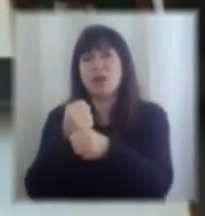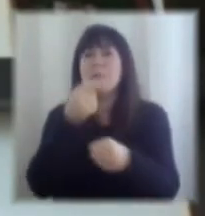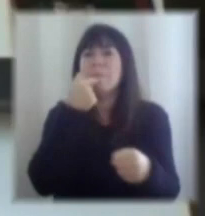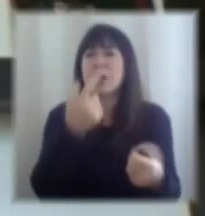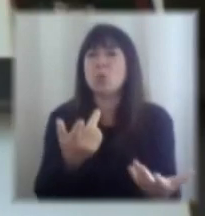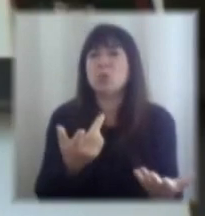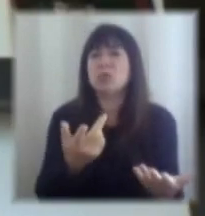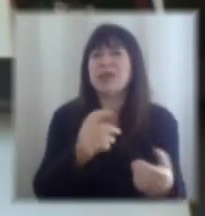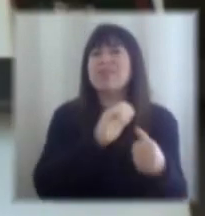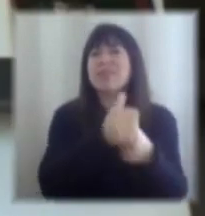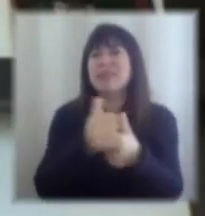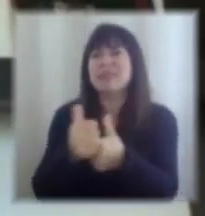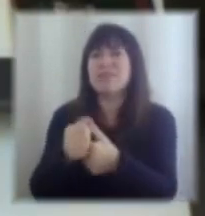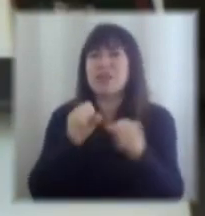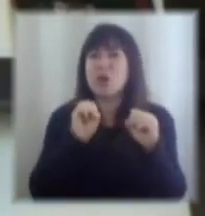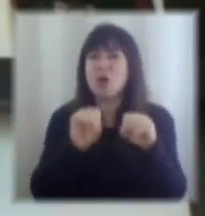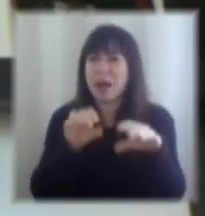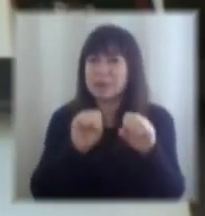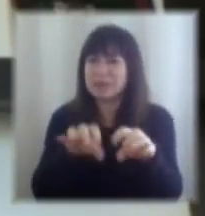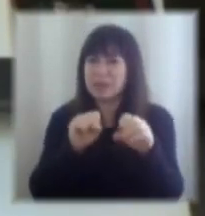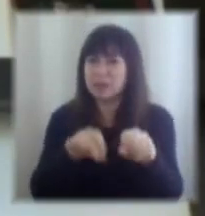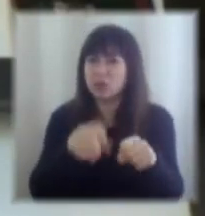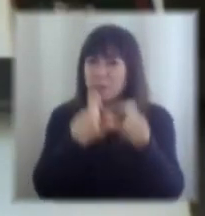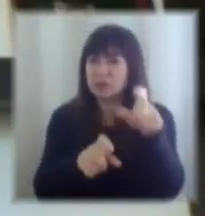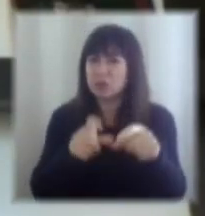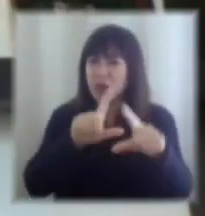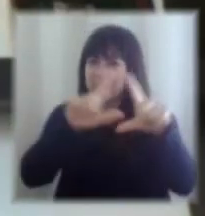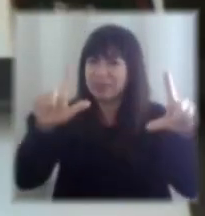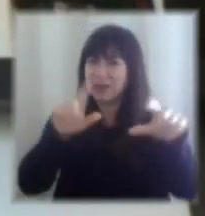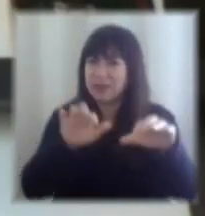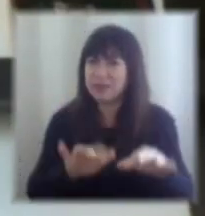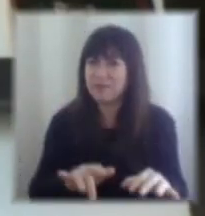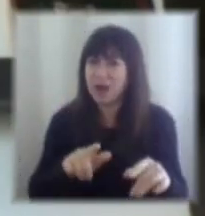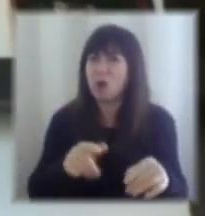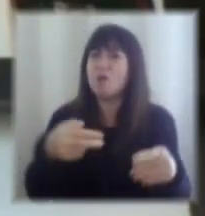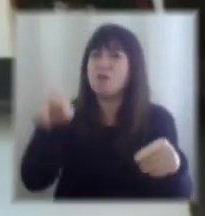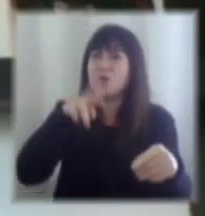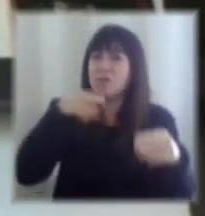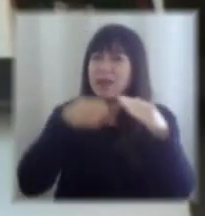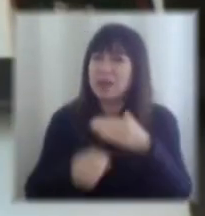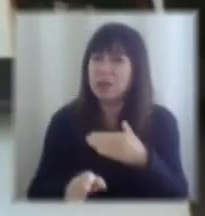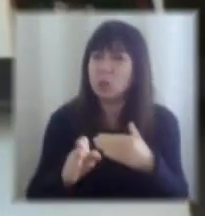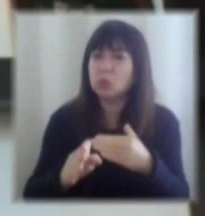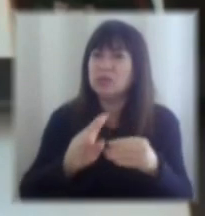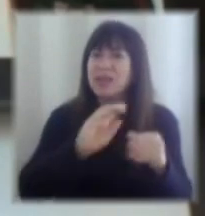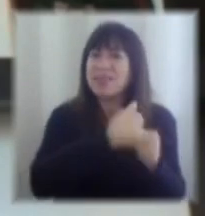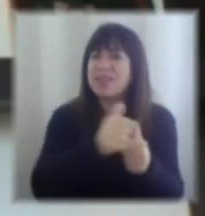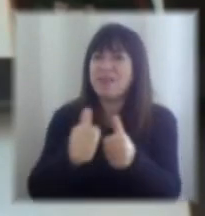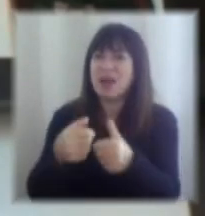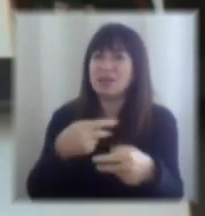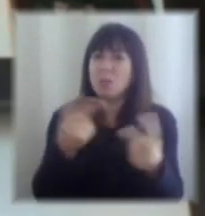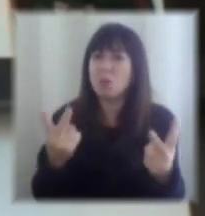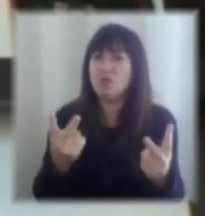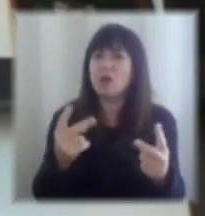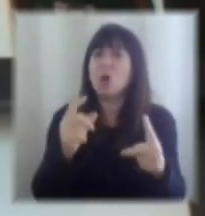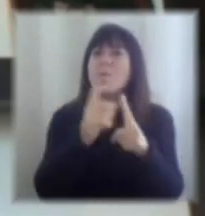reconversión de capacitación y por otro lado al desafío de reintroducir al debate público la palabra flexibilidad